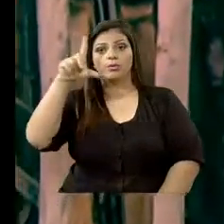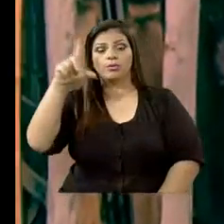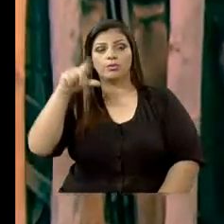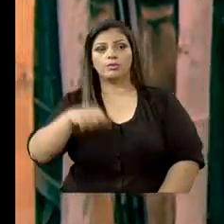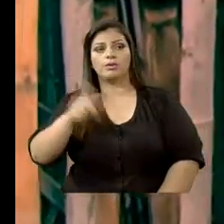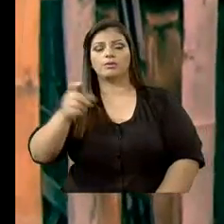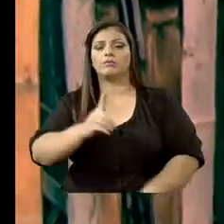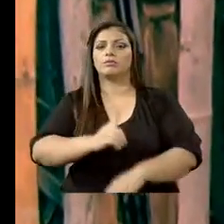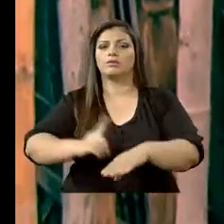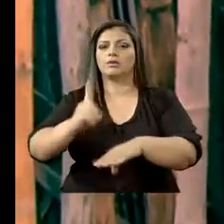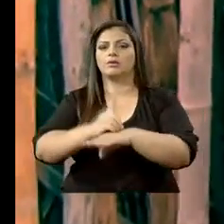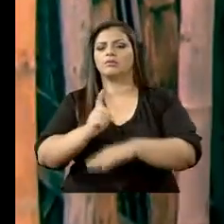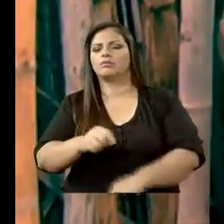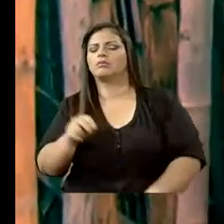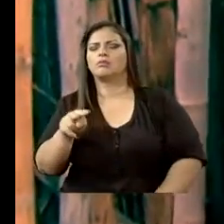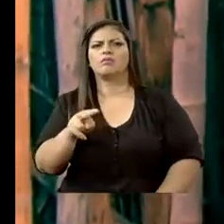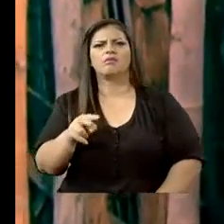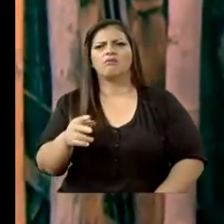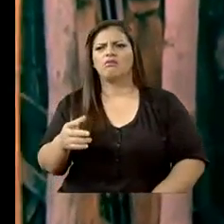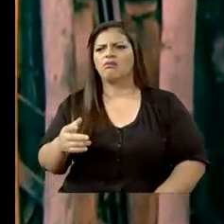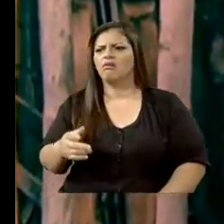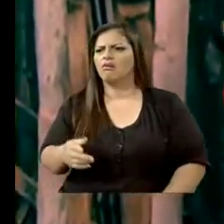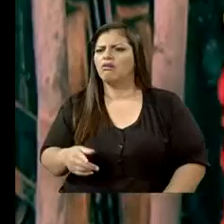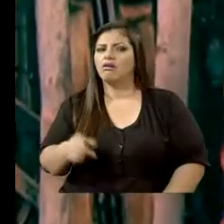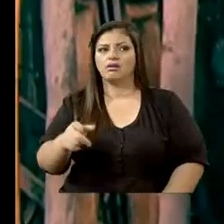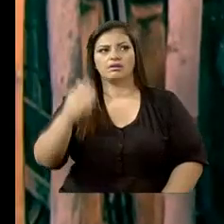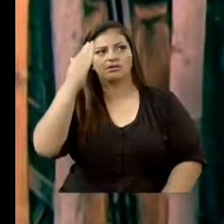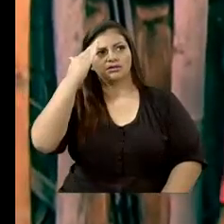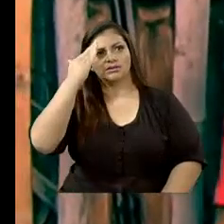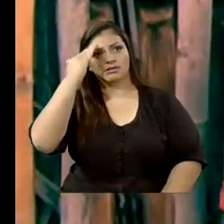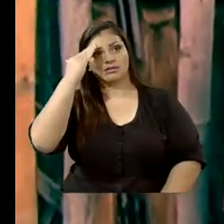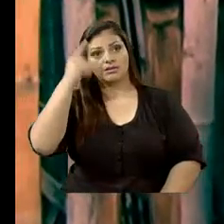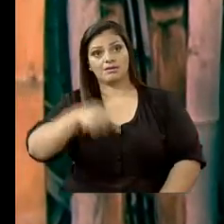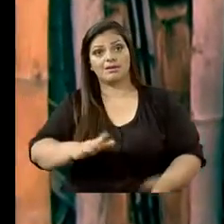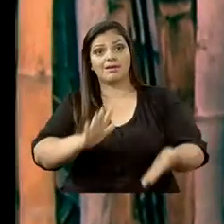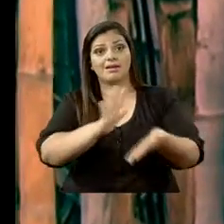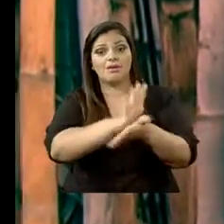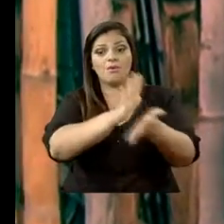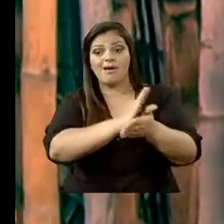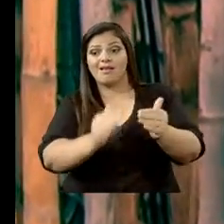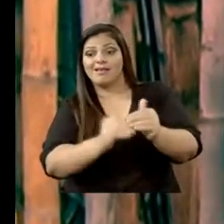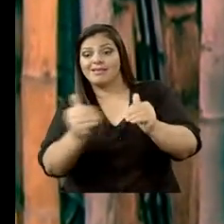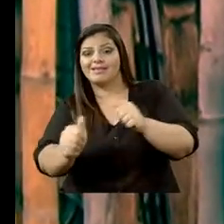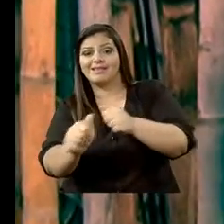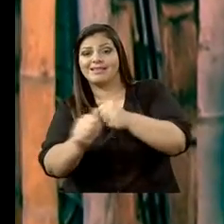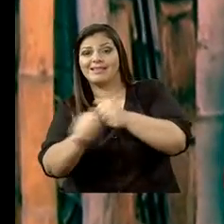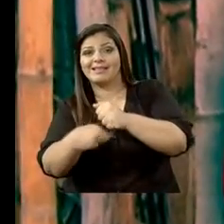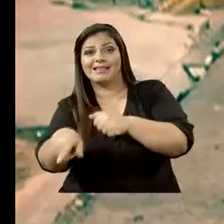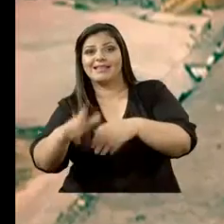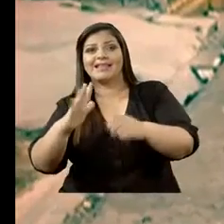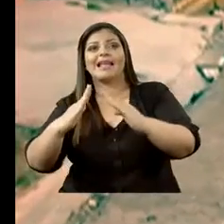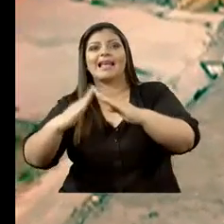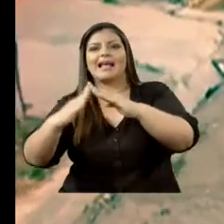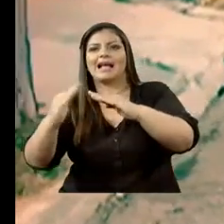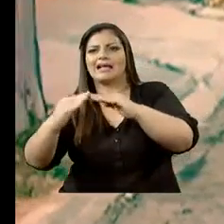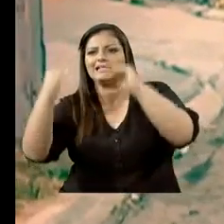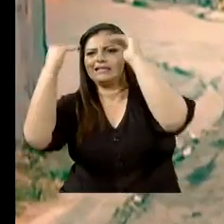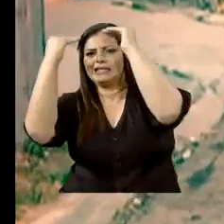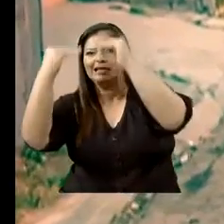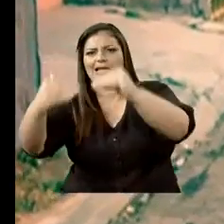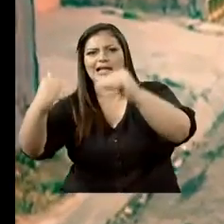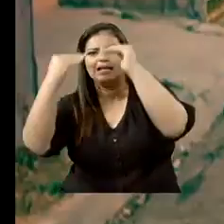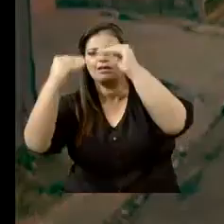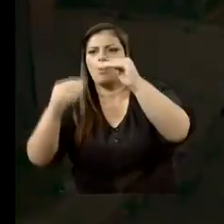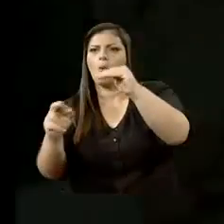Al parecer los ladrones ingresan por el techo atrás del inmueble. Los vecinos aseguran que esta historia se repite en otras